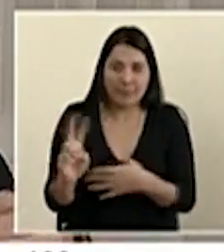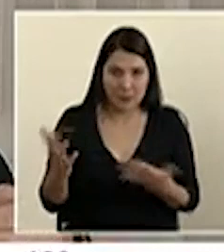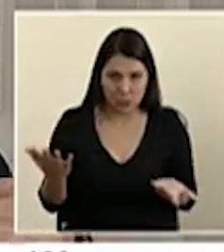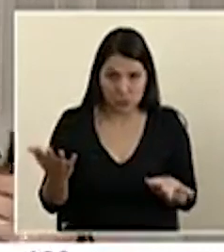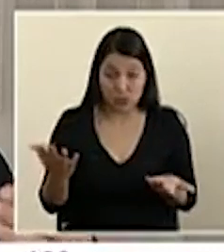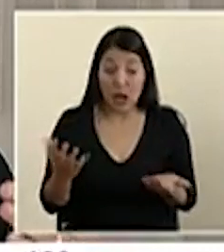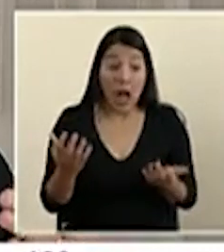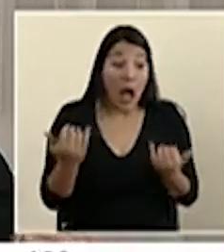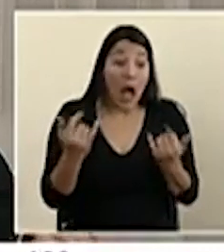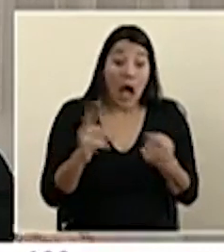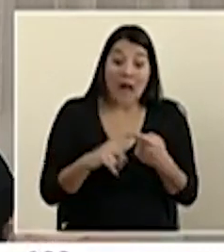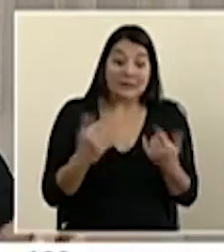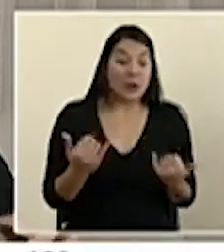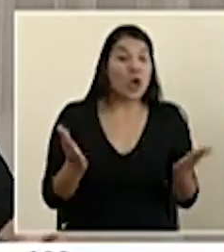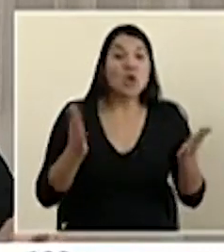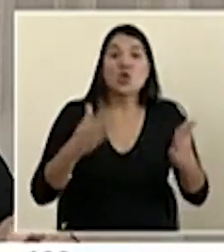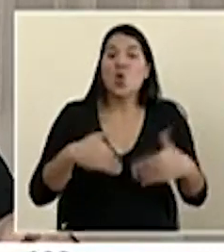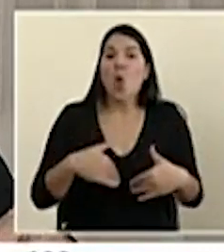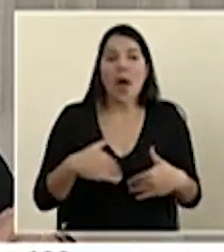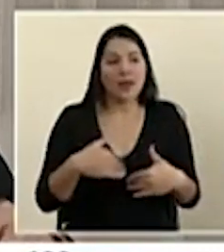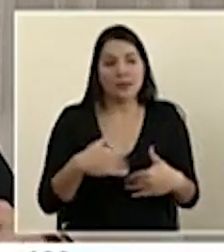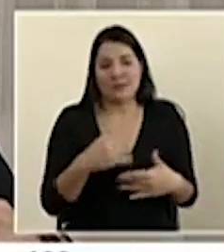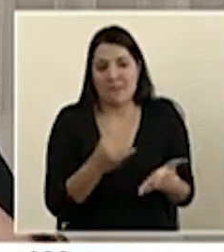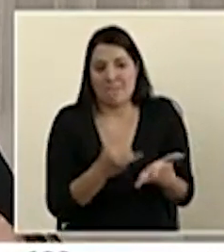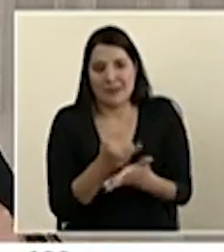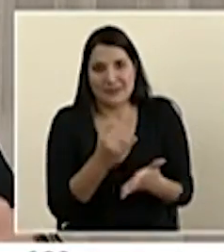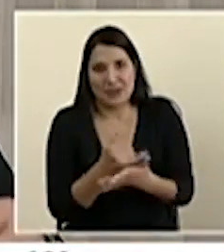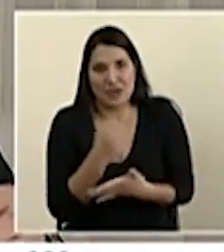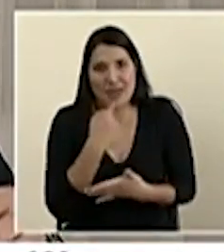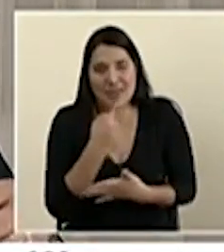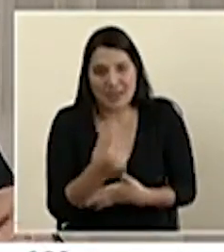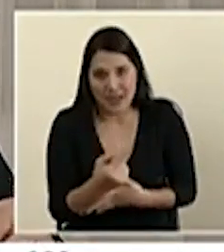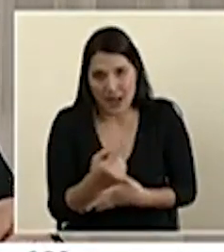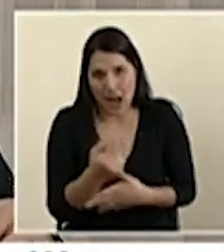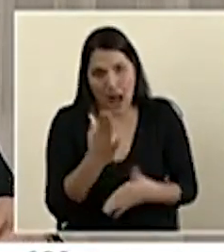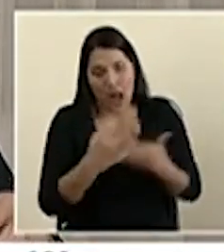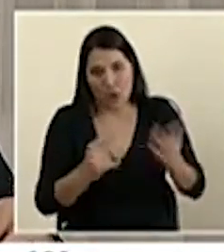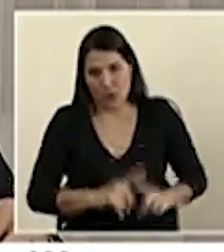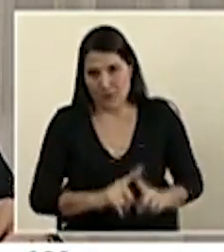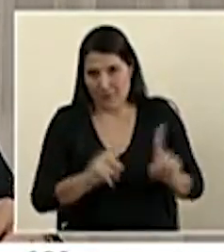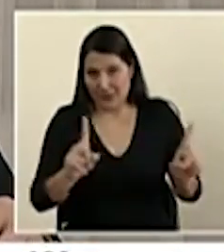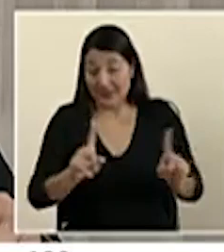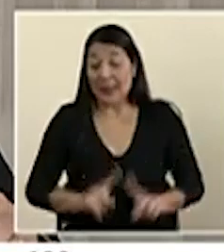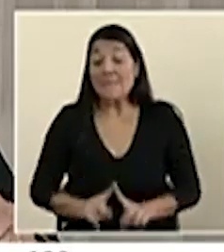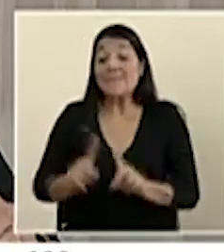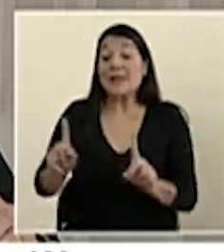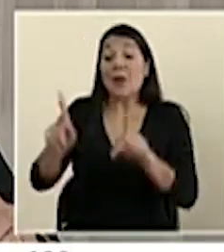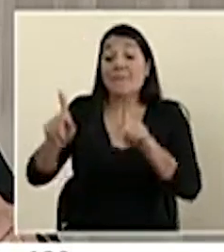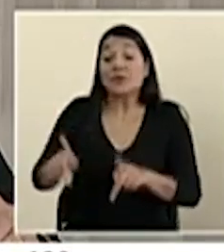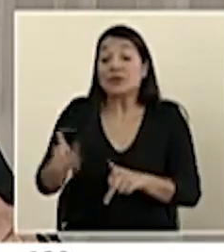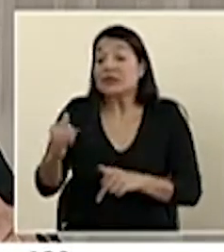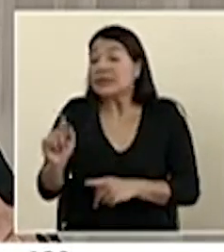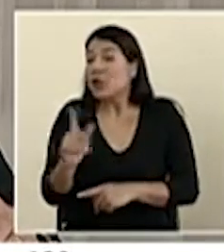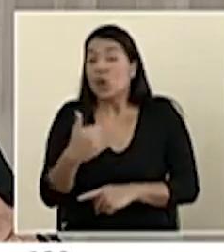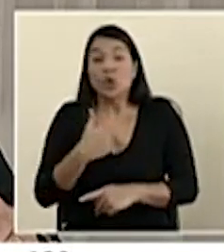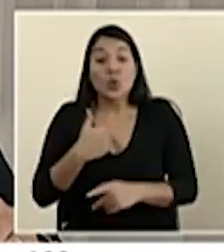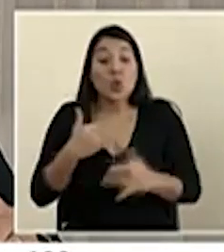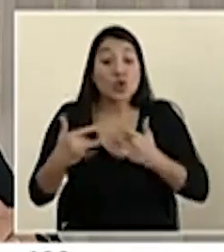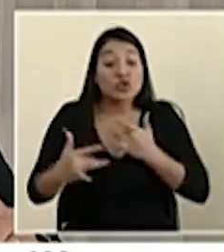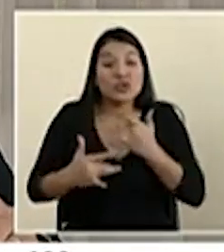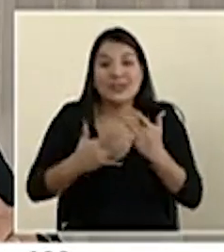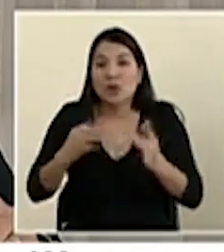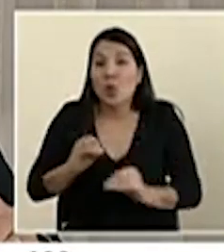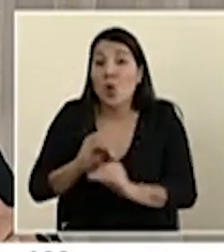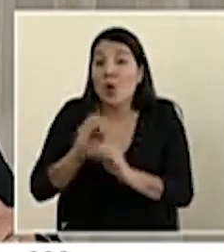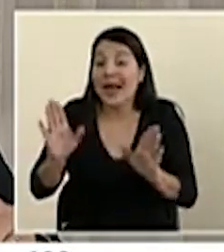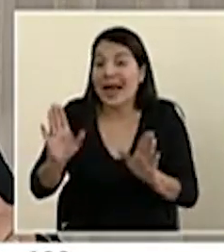evidencia en contra de esto. Lo que sí es que las personas que no manifiestan síntomas claros, no sabemos la cantidad